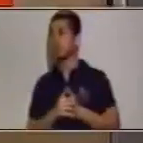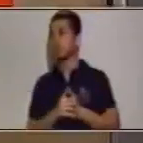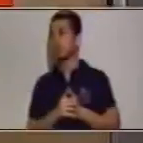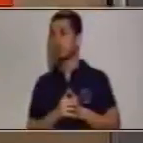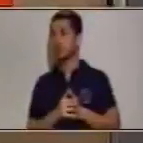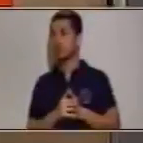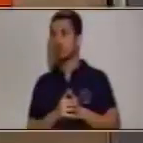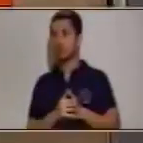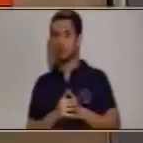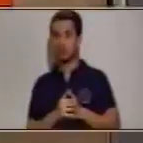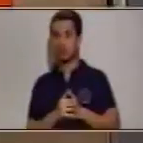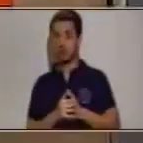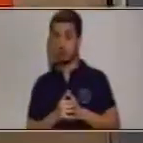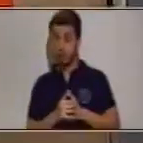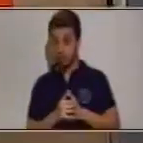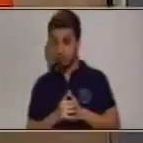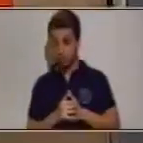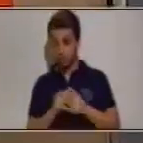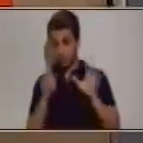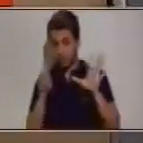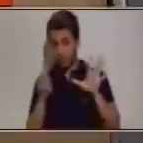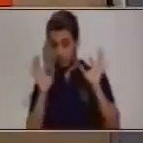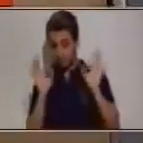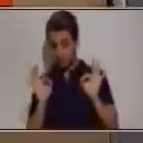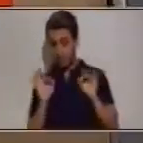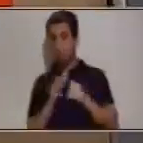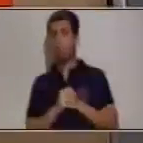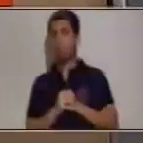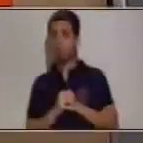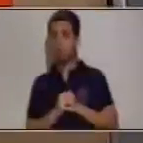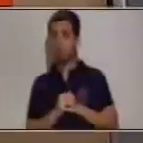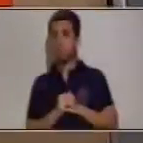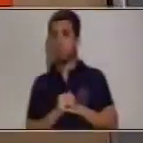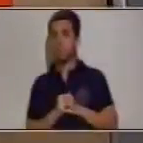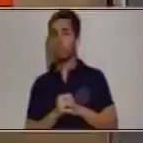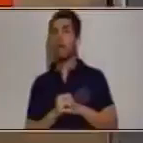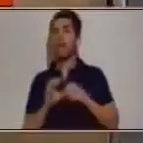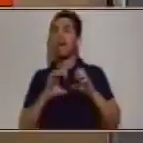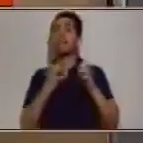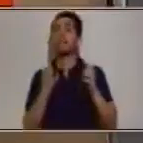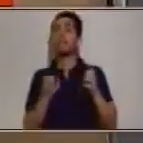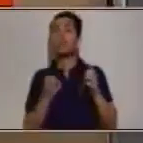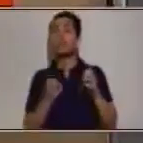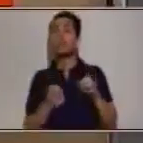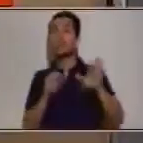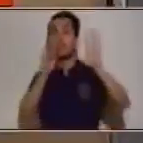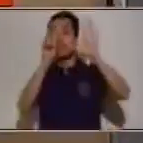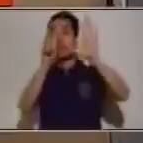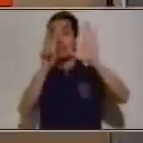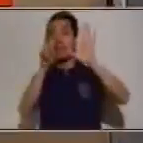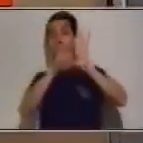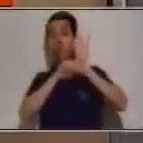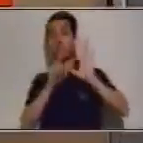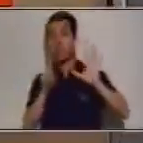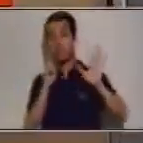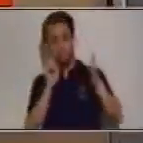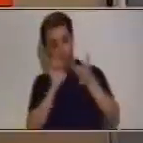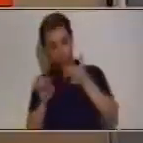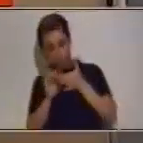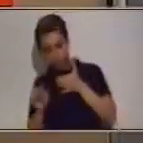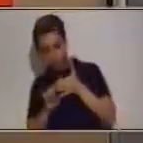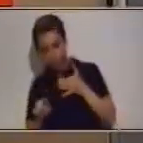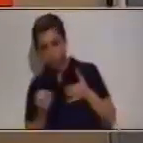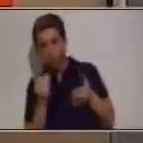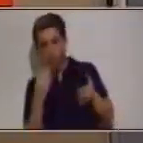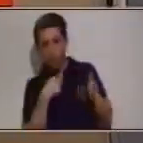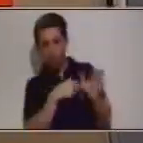cinco, y seis. Muy bien. Por lo tanto, observo e identifico